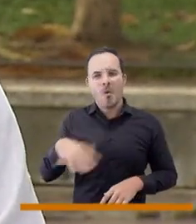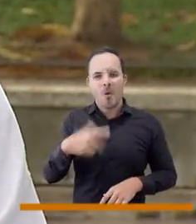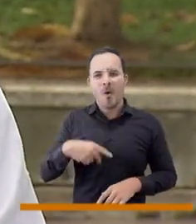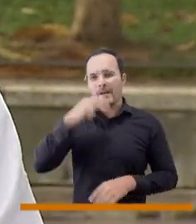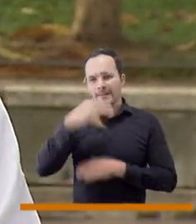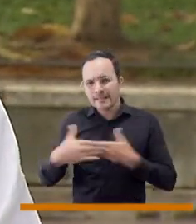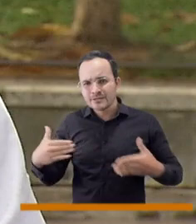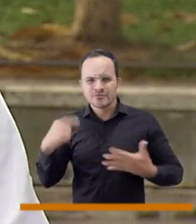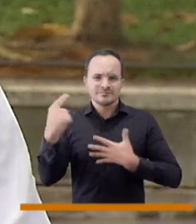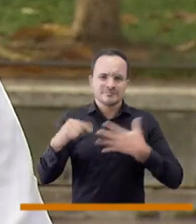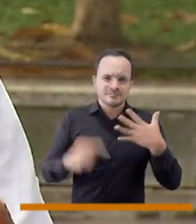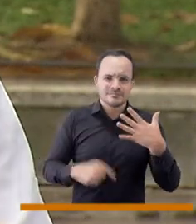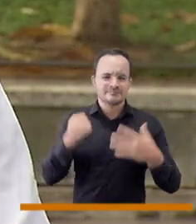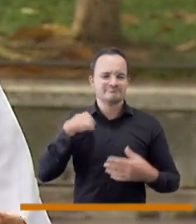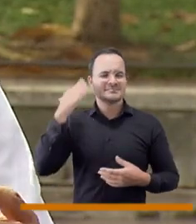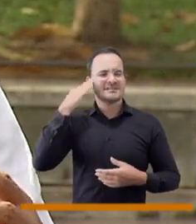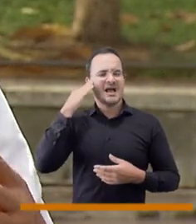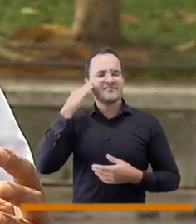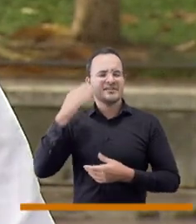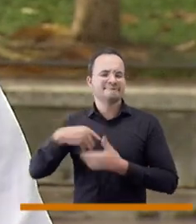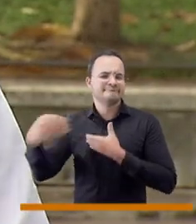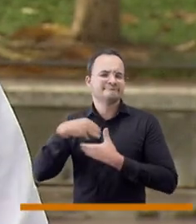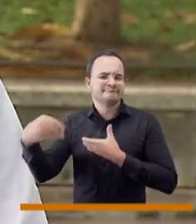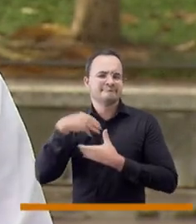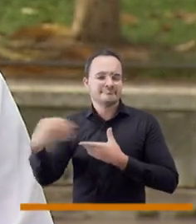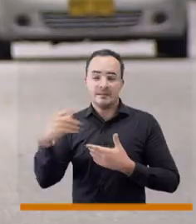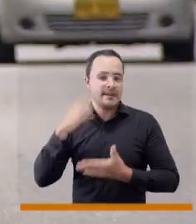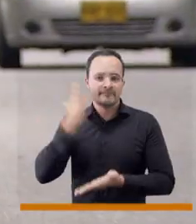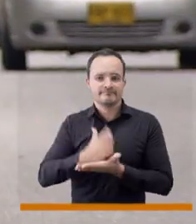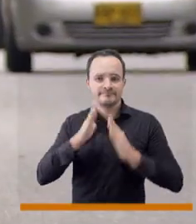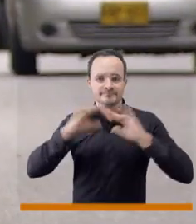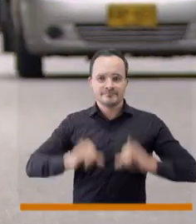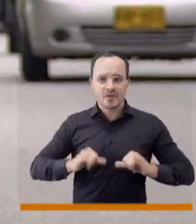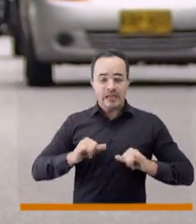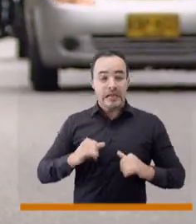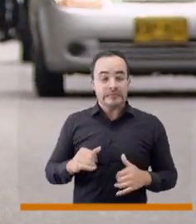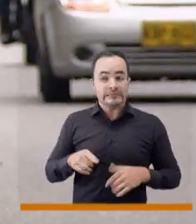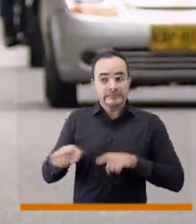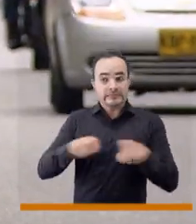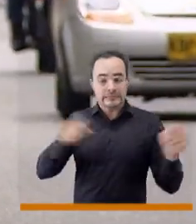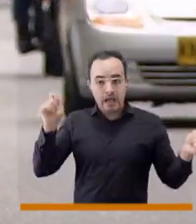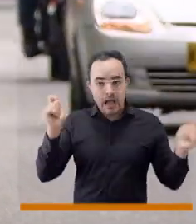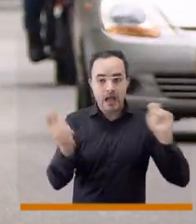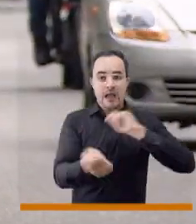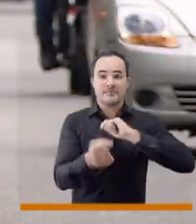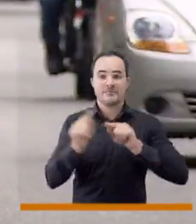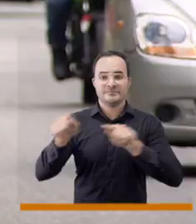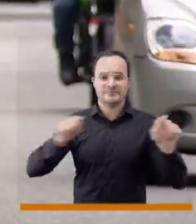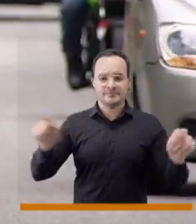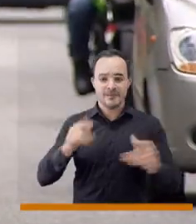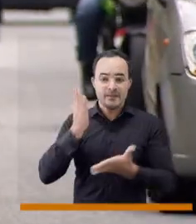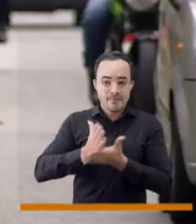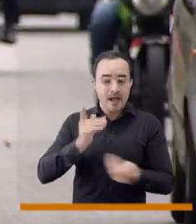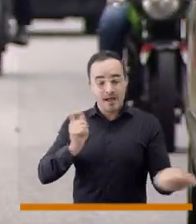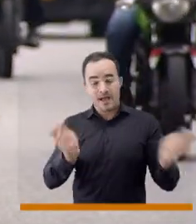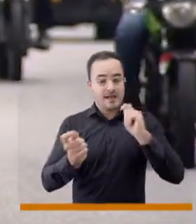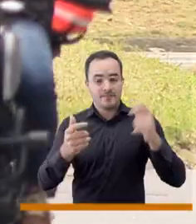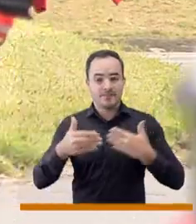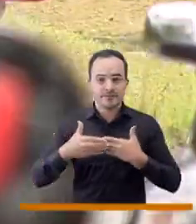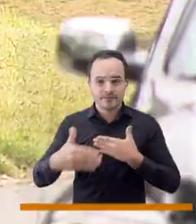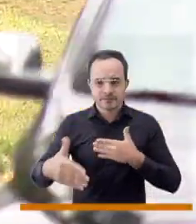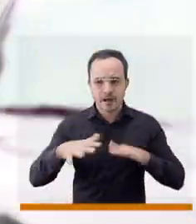especialmente ese estilo de vida que tuvo un periodo prolongado transformó muchos conceptos y concepciones de la vida.